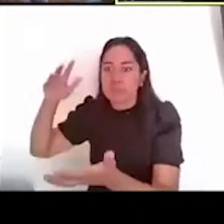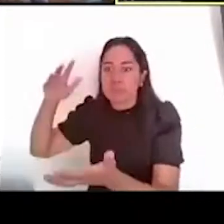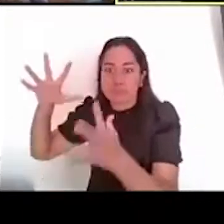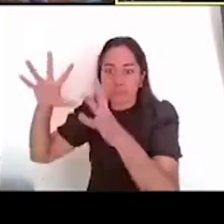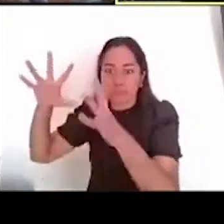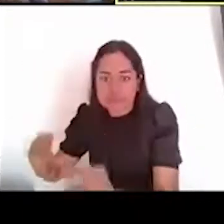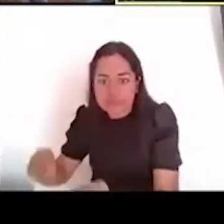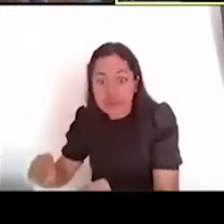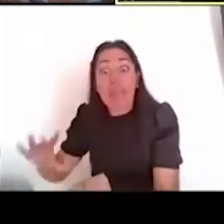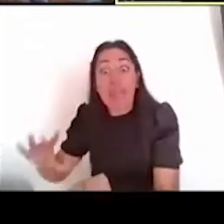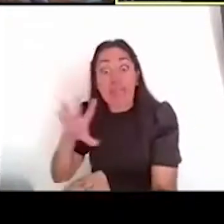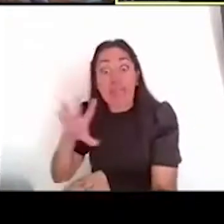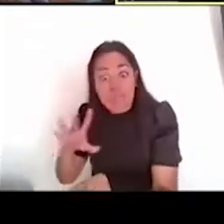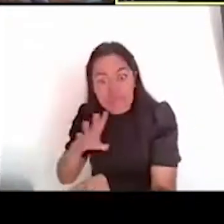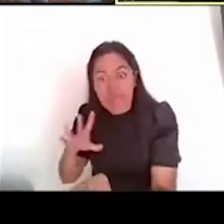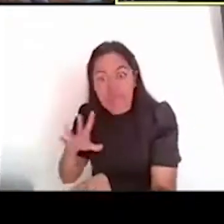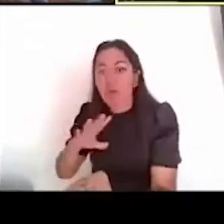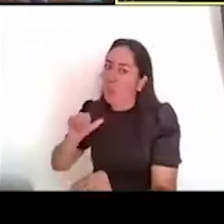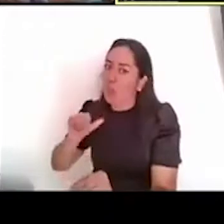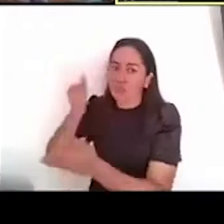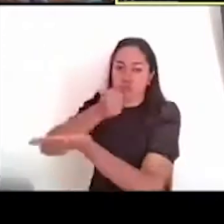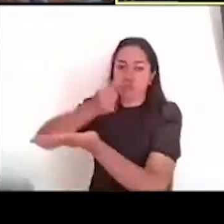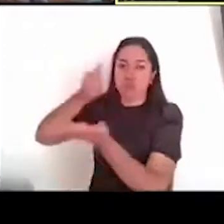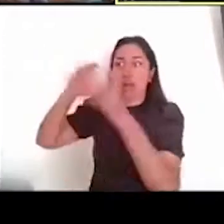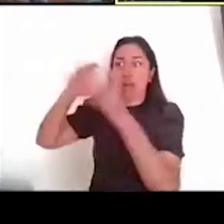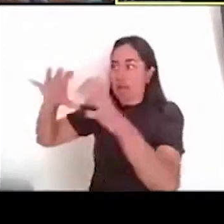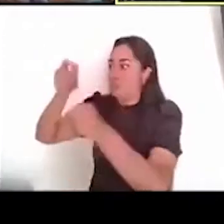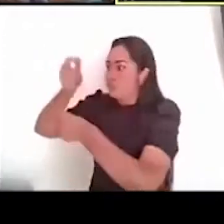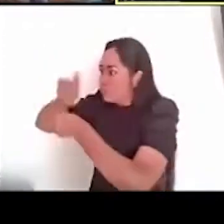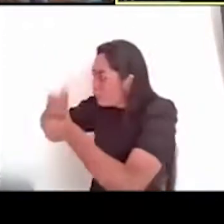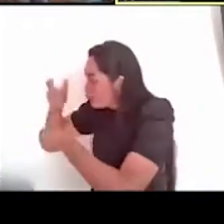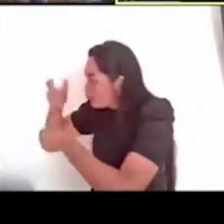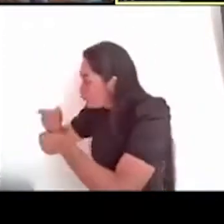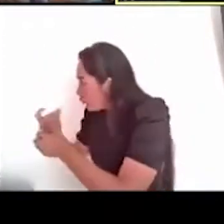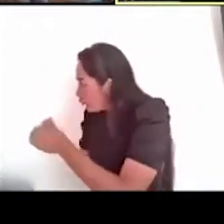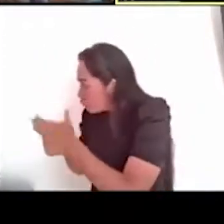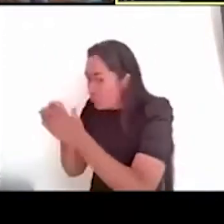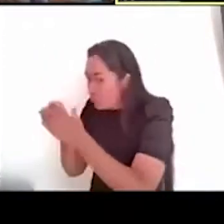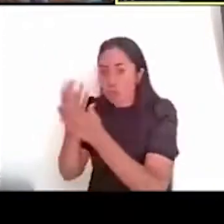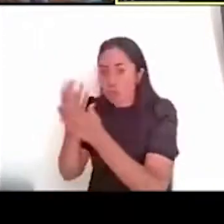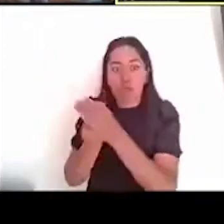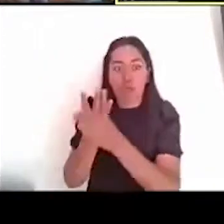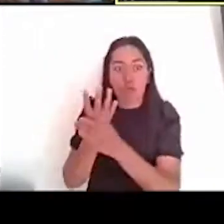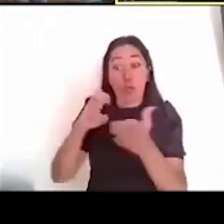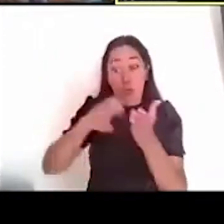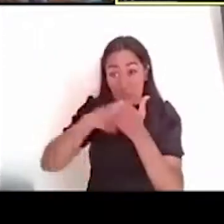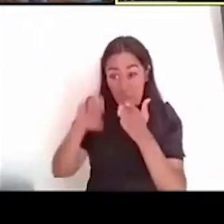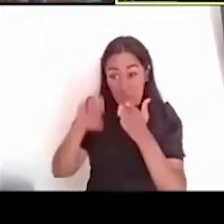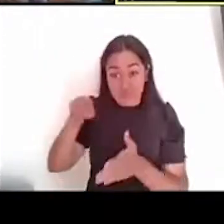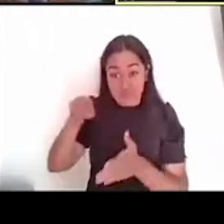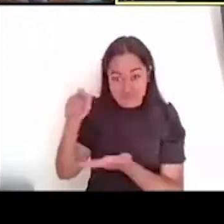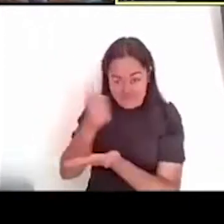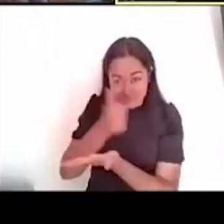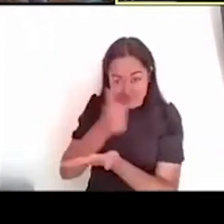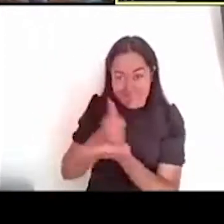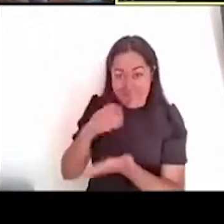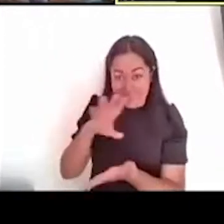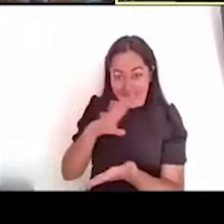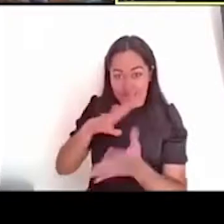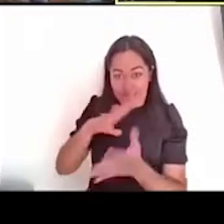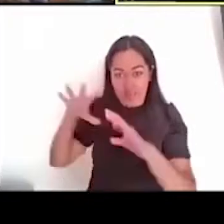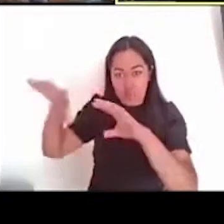arqueológicos, y, pues, en el caso de, de, de estos sitios que estamos trabajando, que